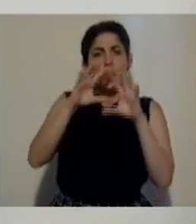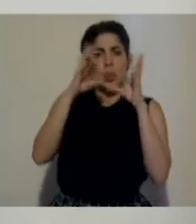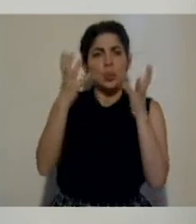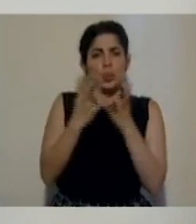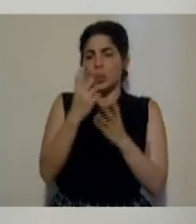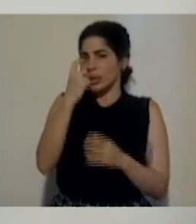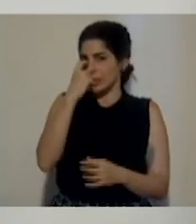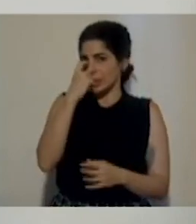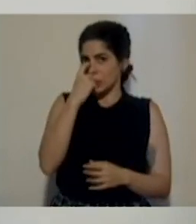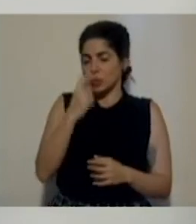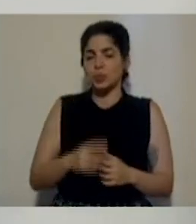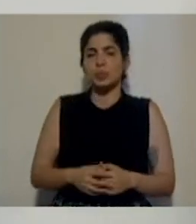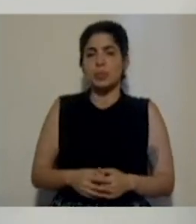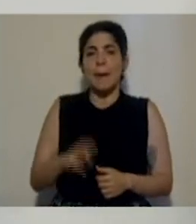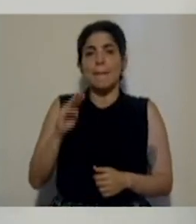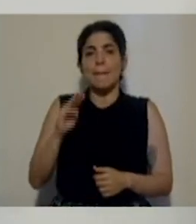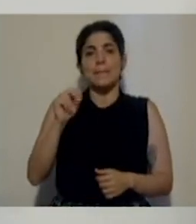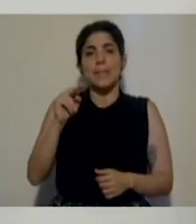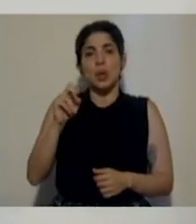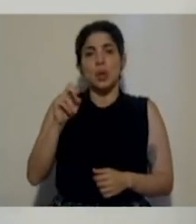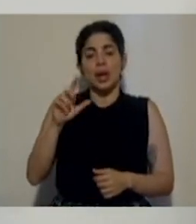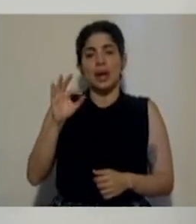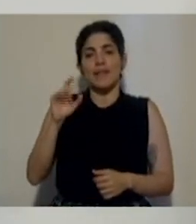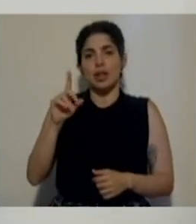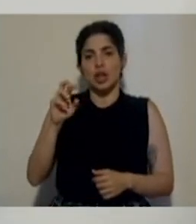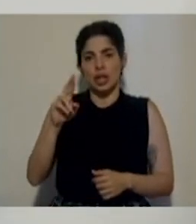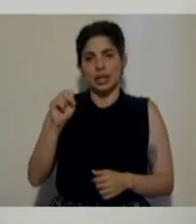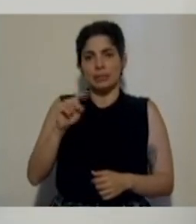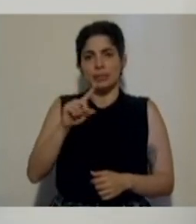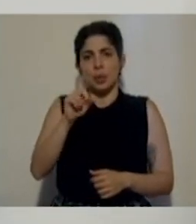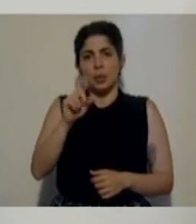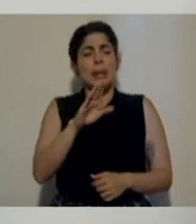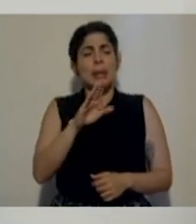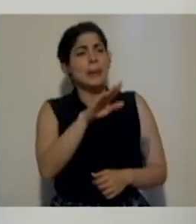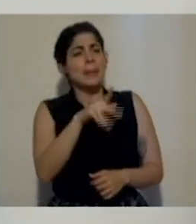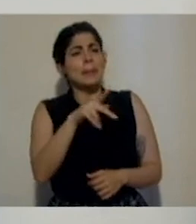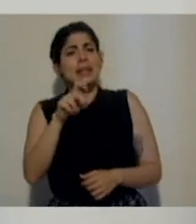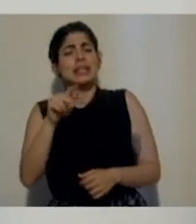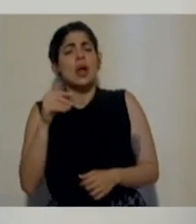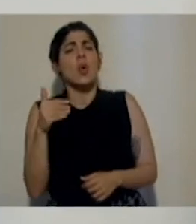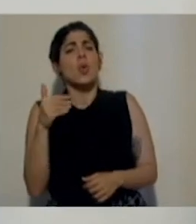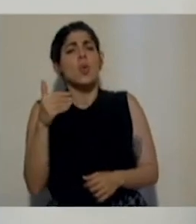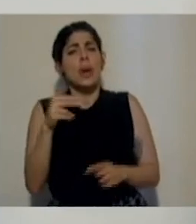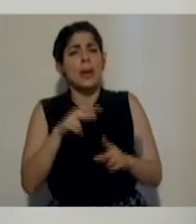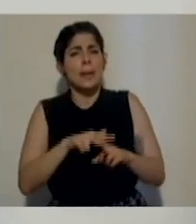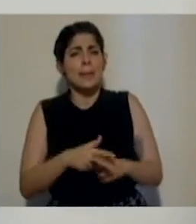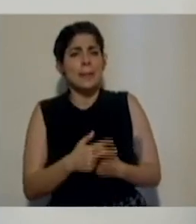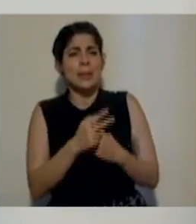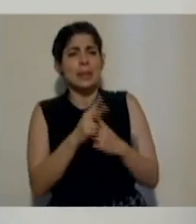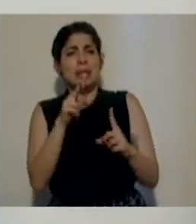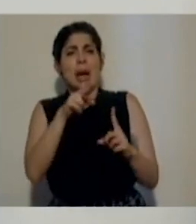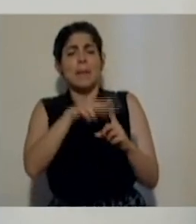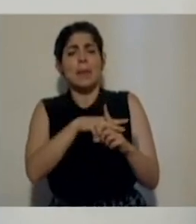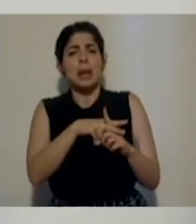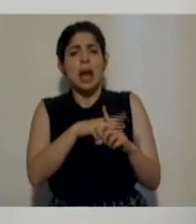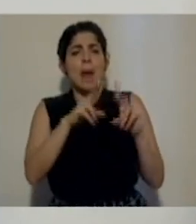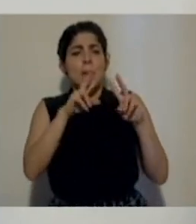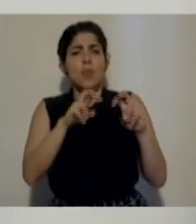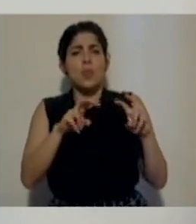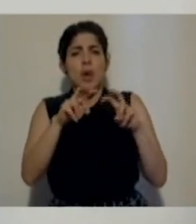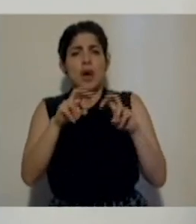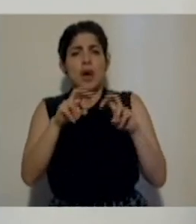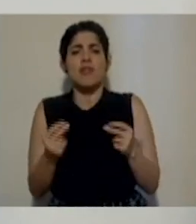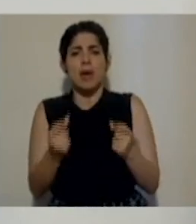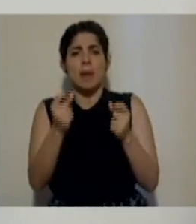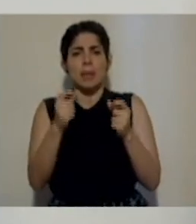Escazú. Manuel Flores nos consulta. Doña Priscila, ¿cuándo se comenzará a aplicar las pruebas rápidas en el país?